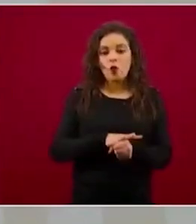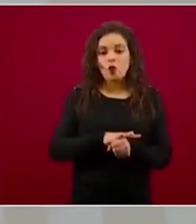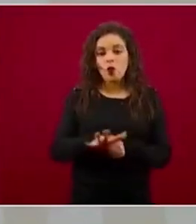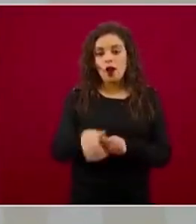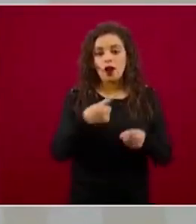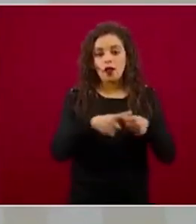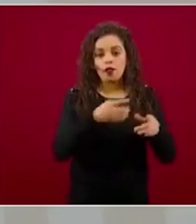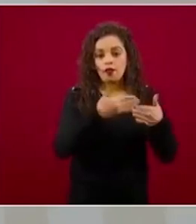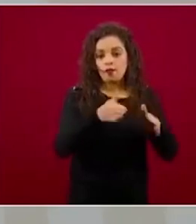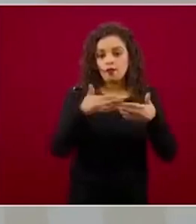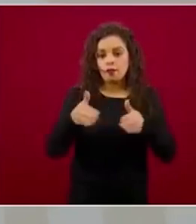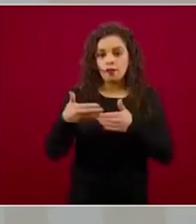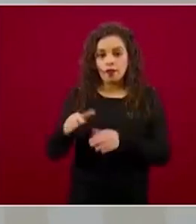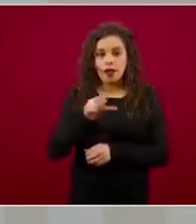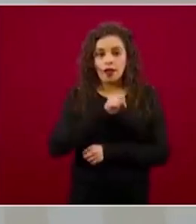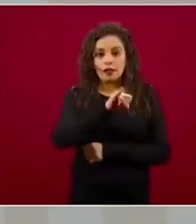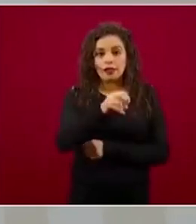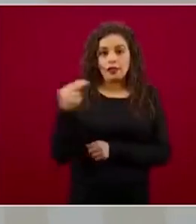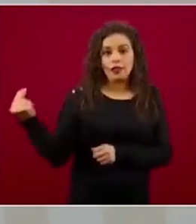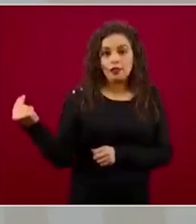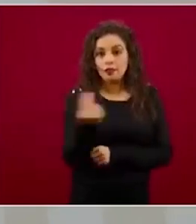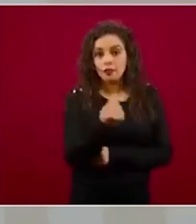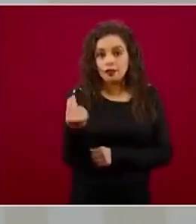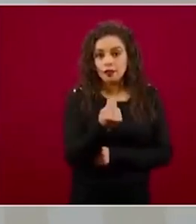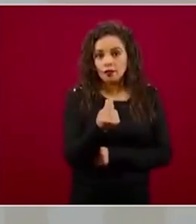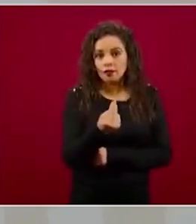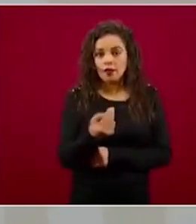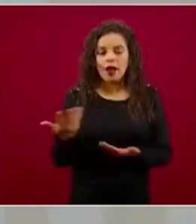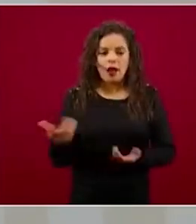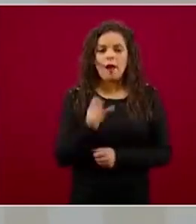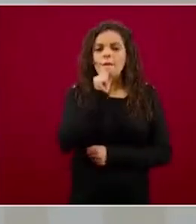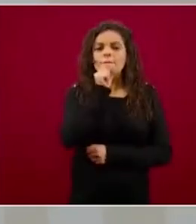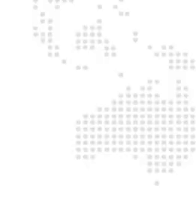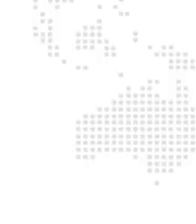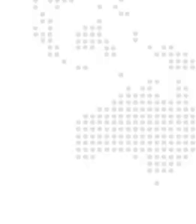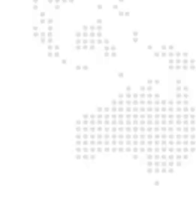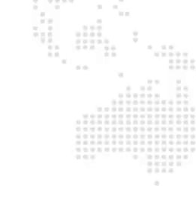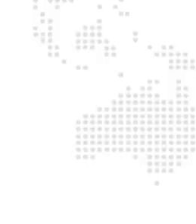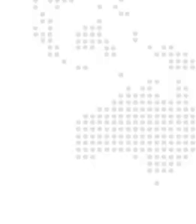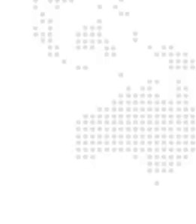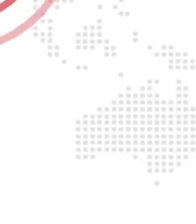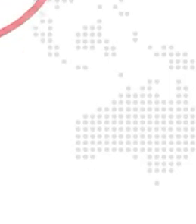Bueno, son las que han estado abiertas todo este tiempo de la Jornada Nacional de Sana Distancia.